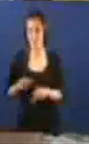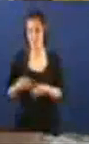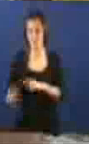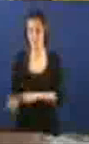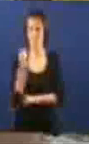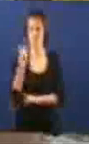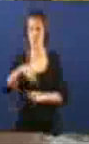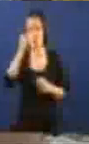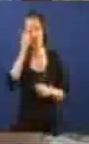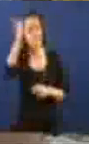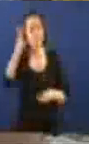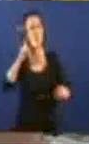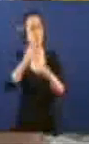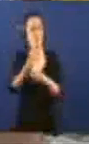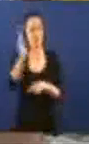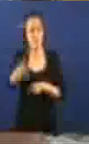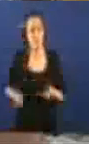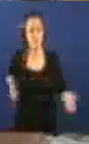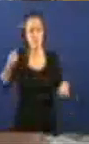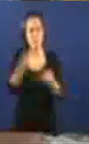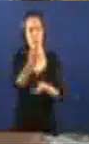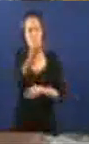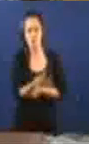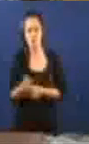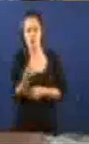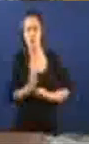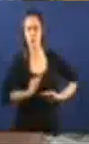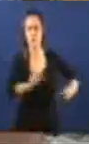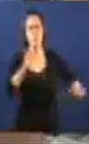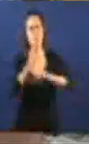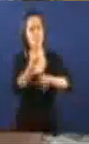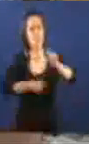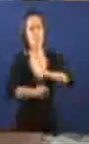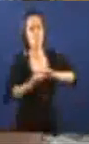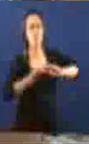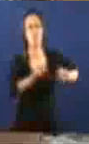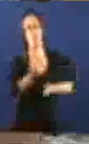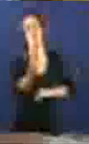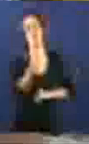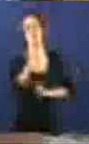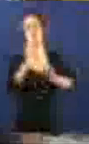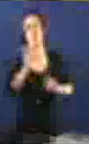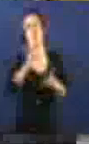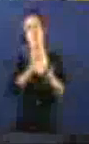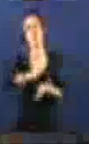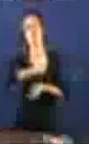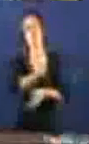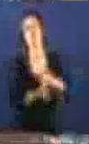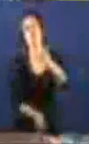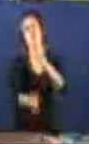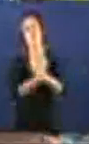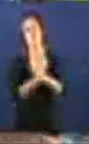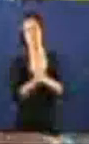iniciativa Legislativa Para que tamén se lle pague Co son do diñeiro Pero que o diñeiro Volva Onde teñe que estar Que todos os afectados Estafados Por esa